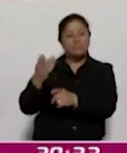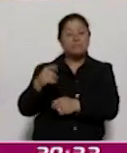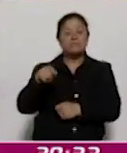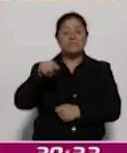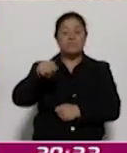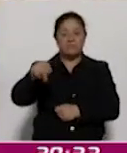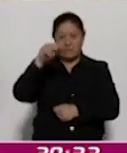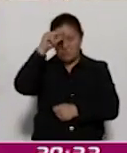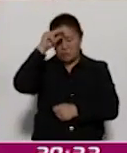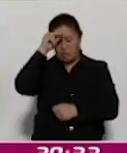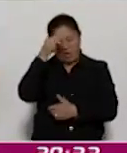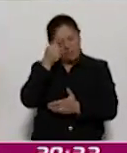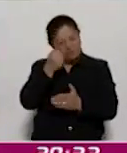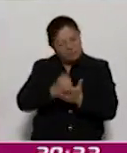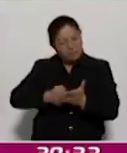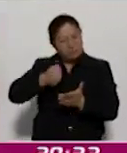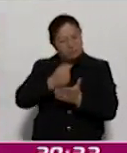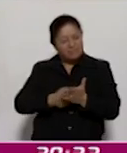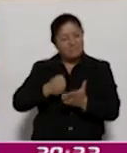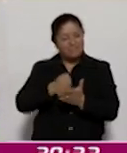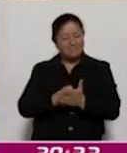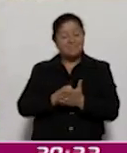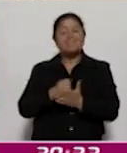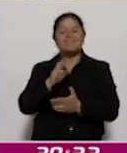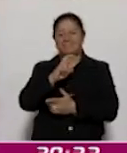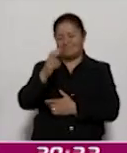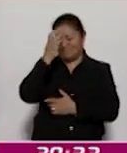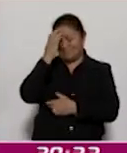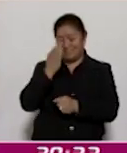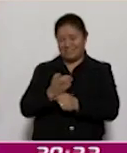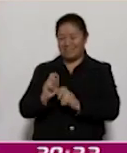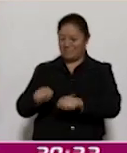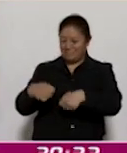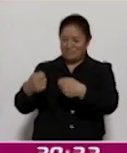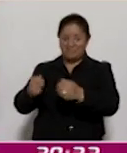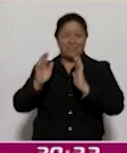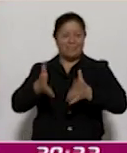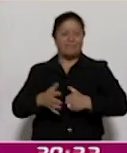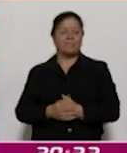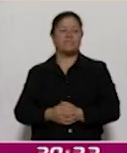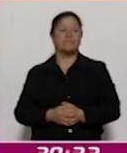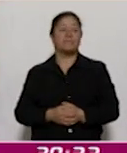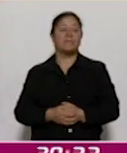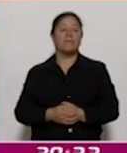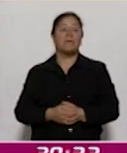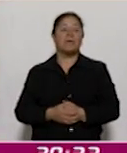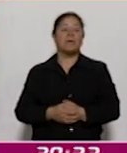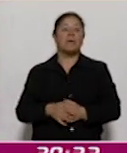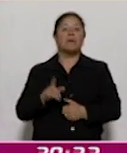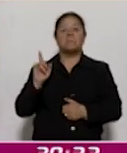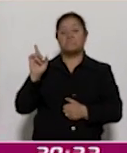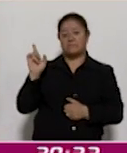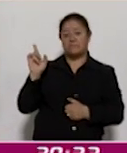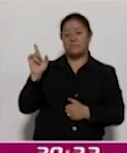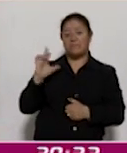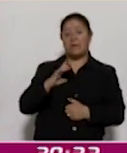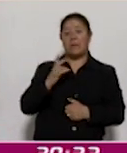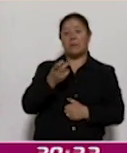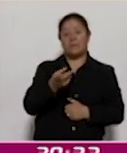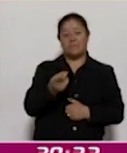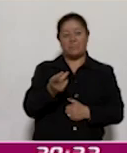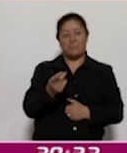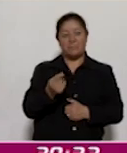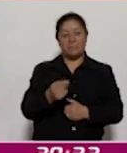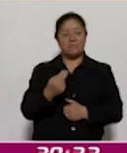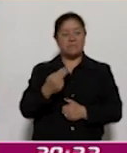la han llevado a alcanzar este destacado reconocimiento. Es un perrito, bueno, se llama mi